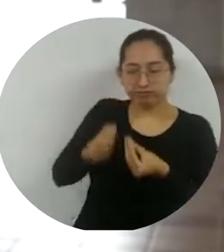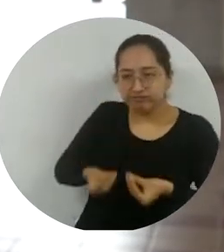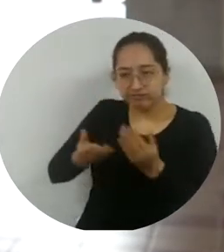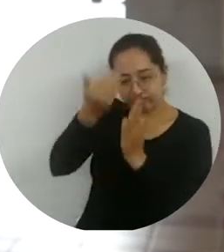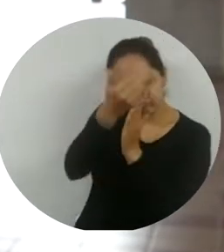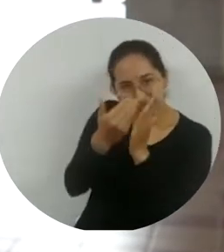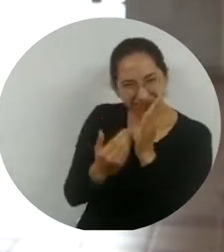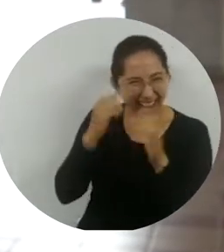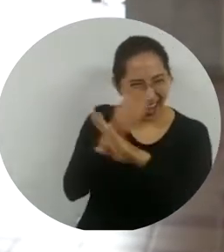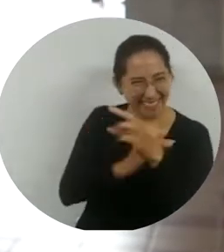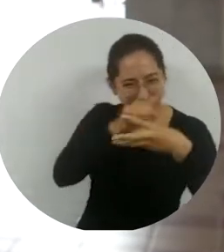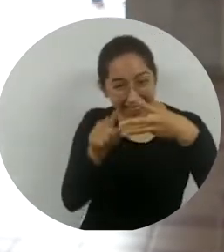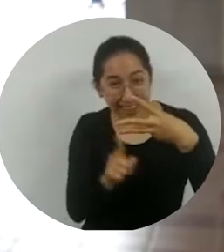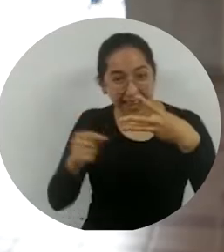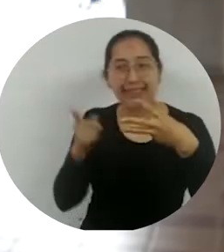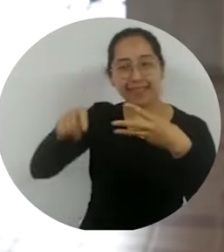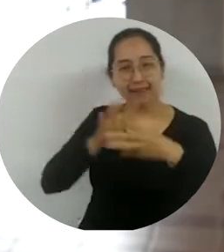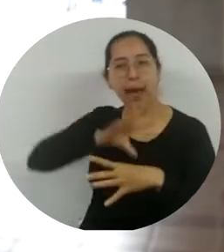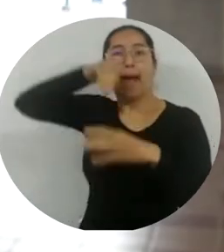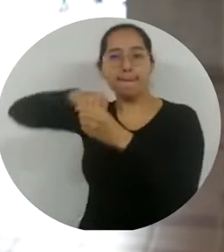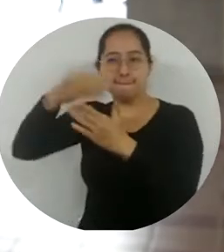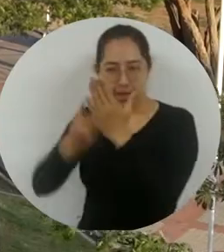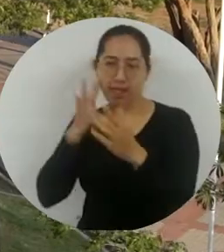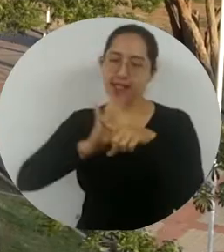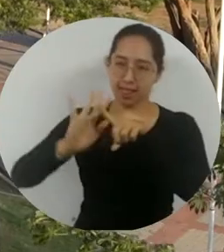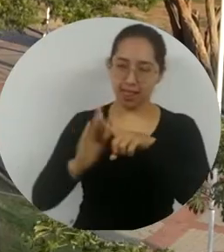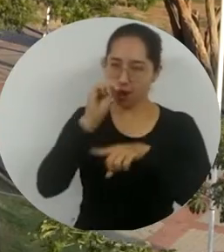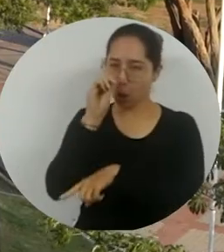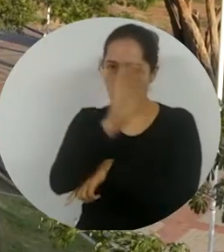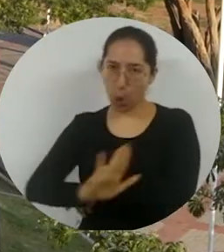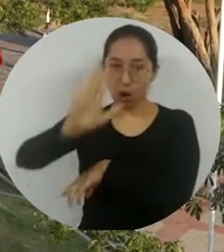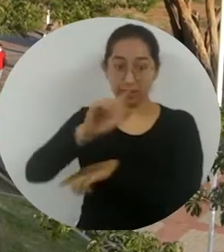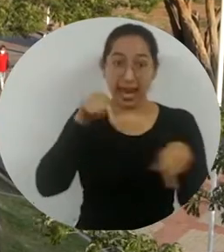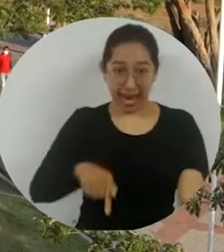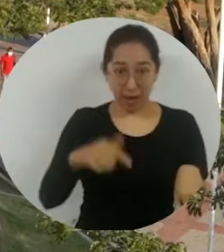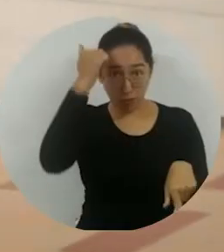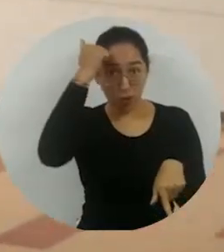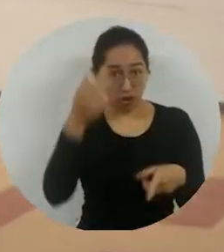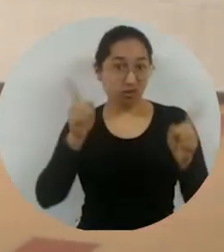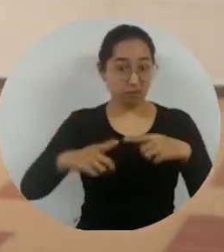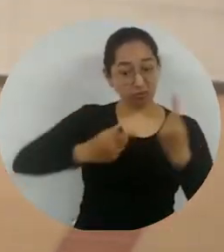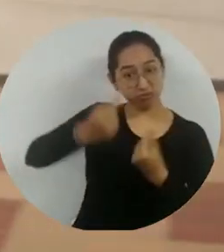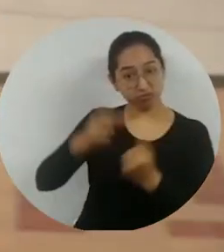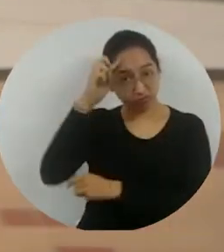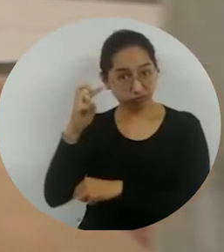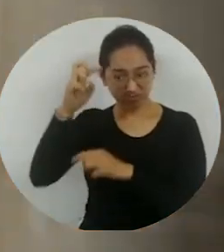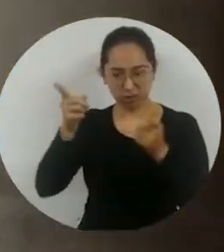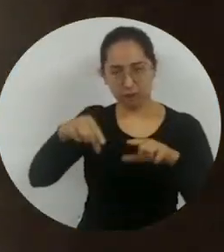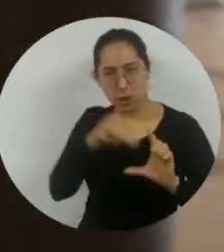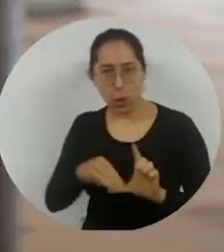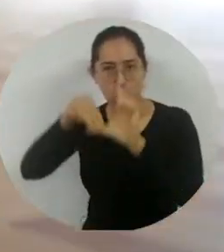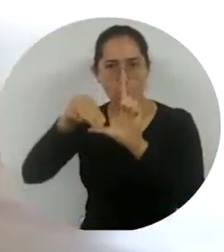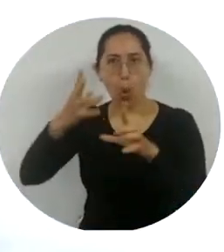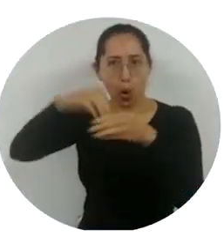estos tres aspectos que se deben implementar en el país. El contador magíster es docente de varias cátedras en la Alma Mater mediante la